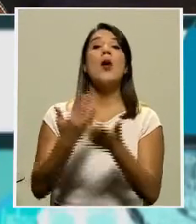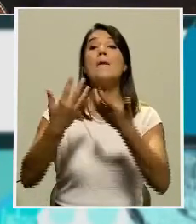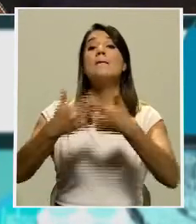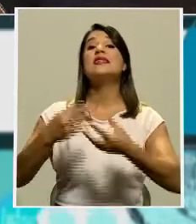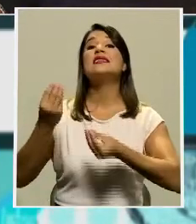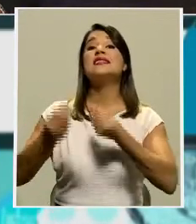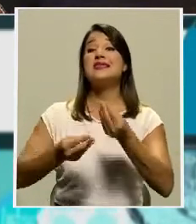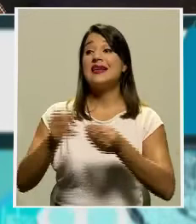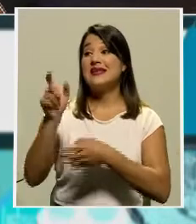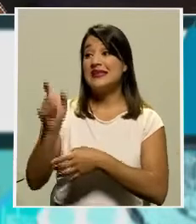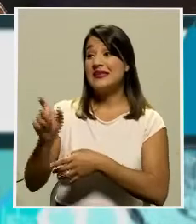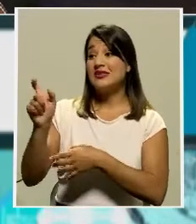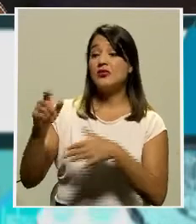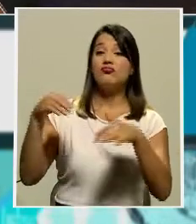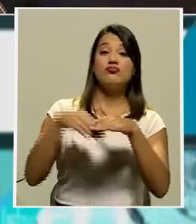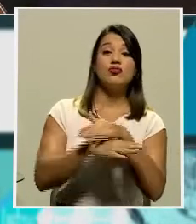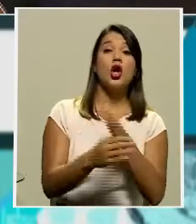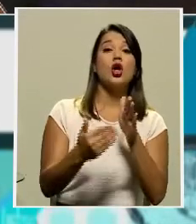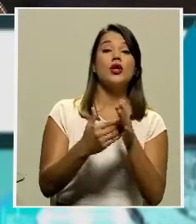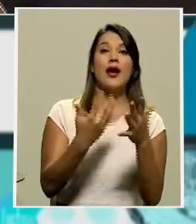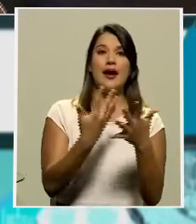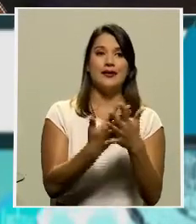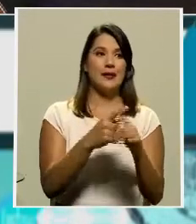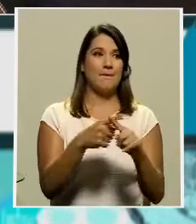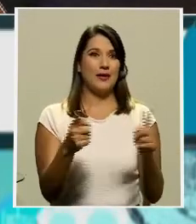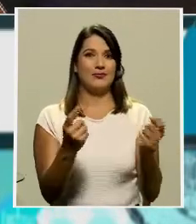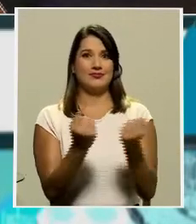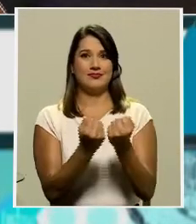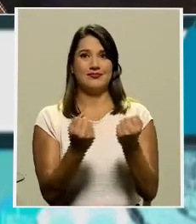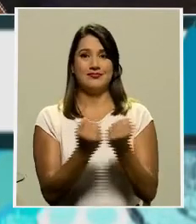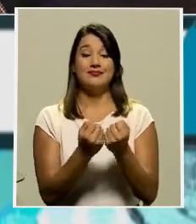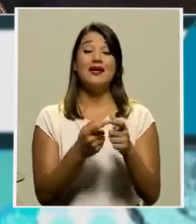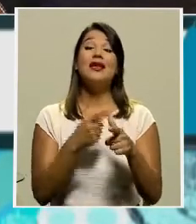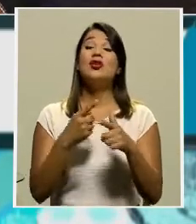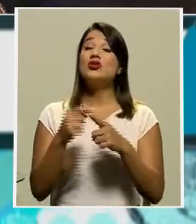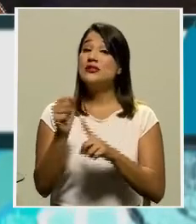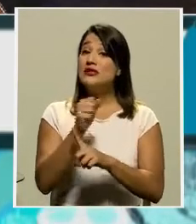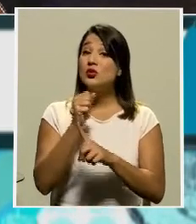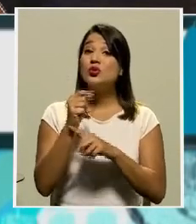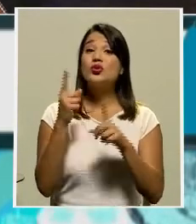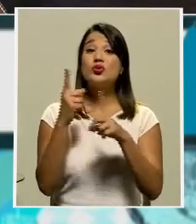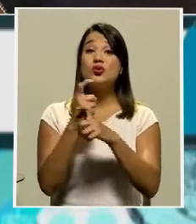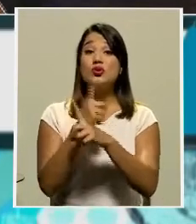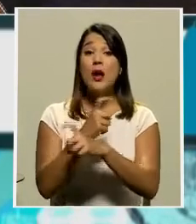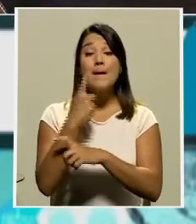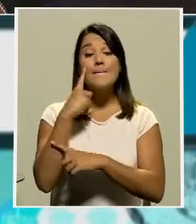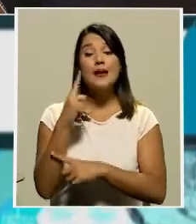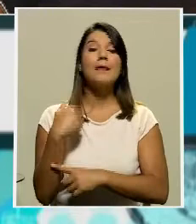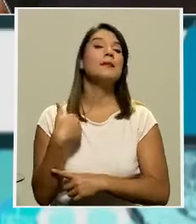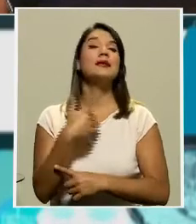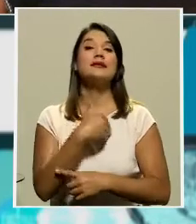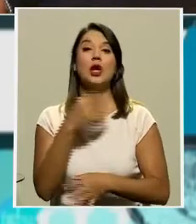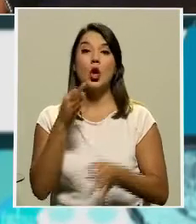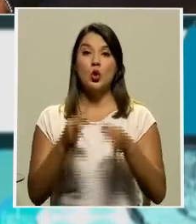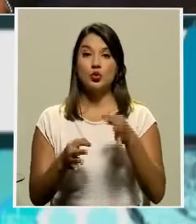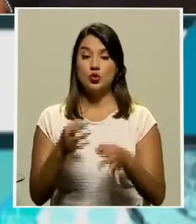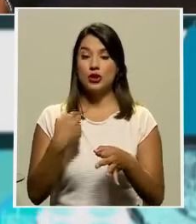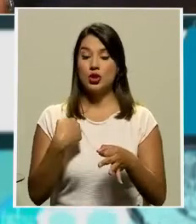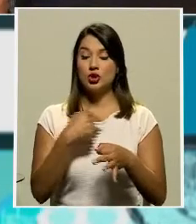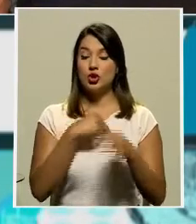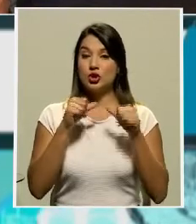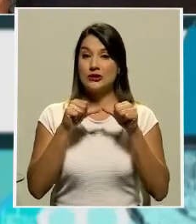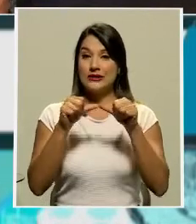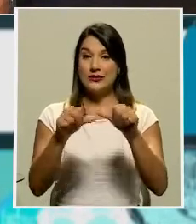una situación muy compleja para el Ministerio de Justicia. Vamos a estar al pendiente de lo que ocurra